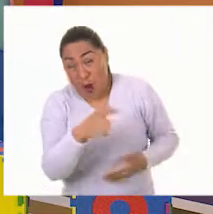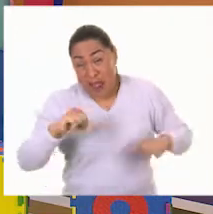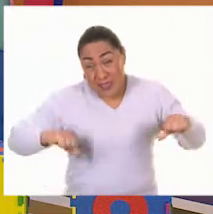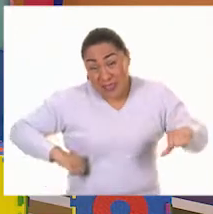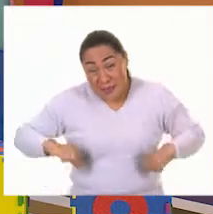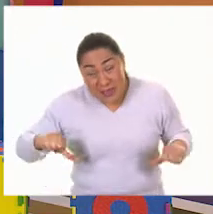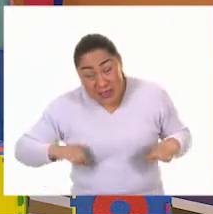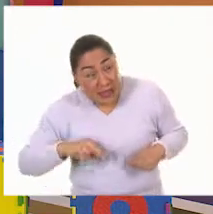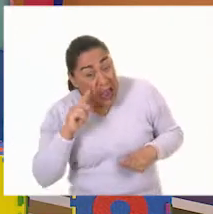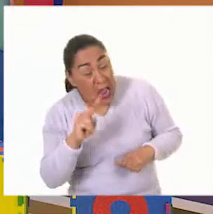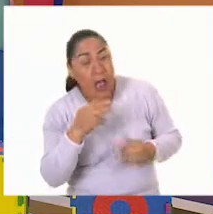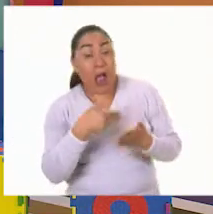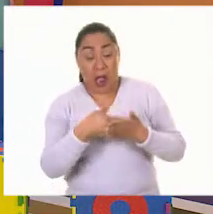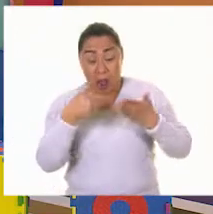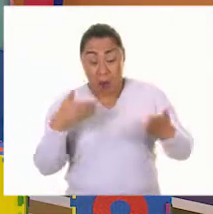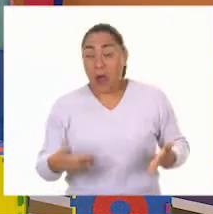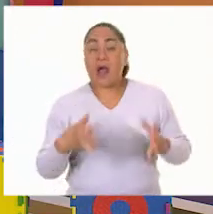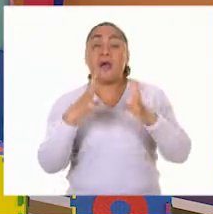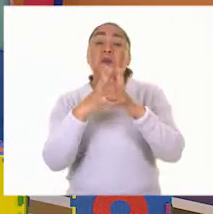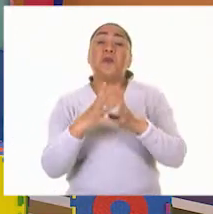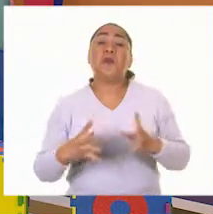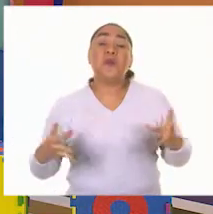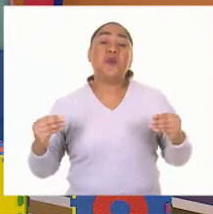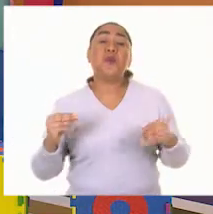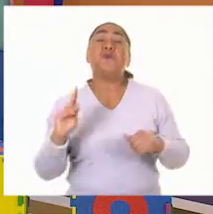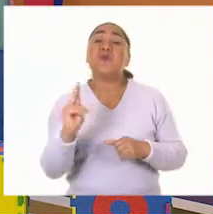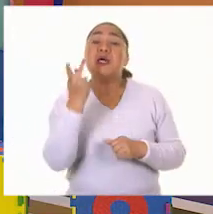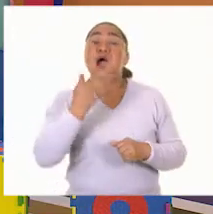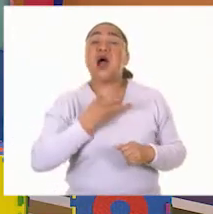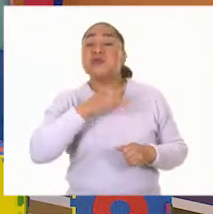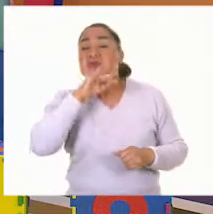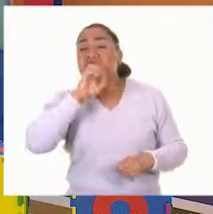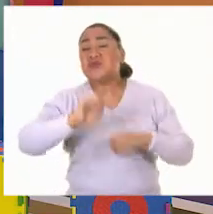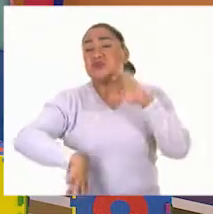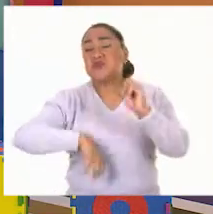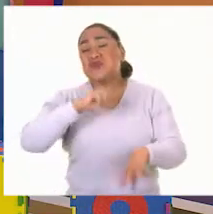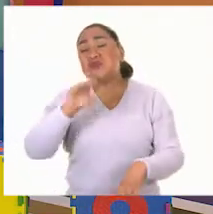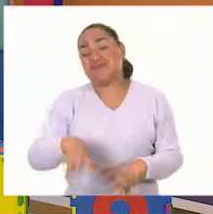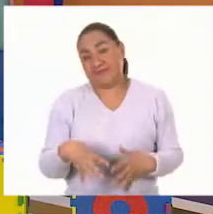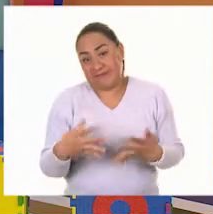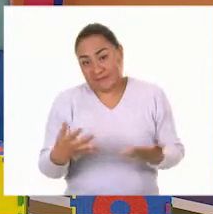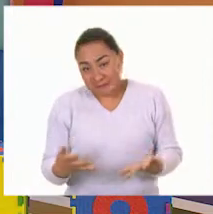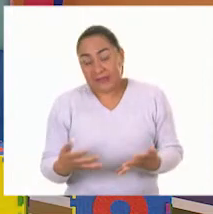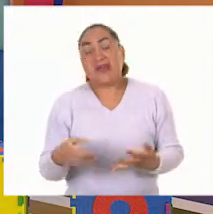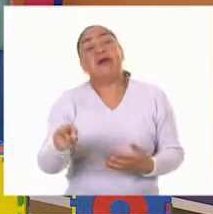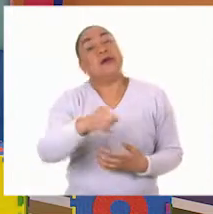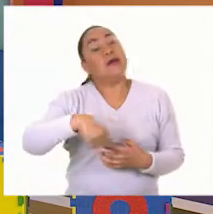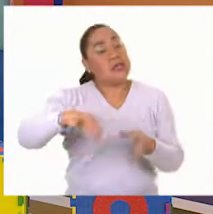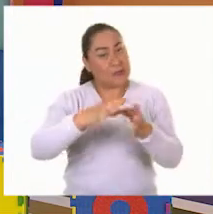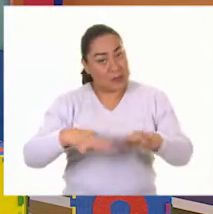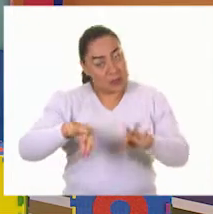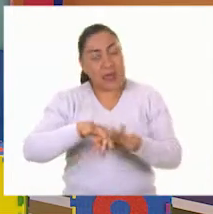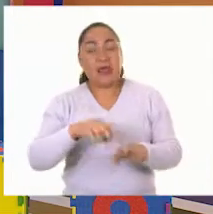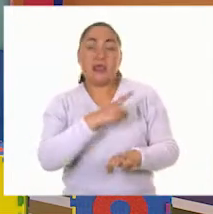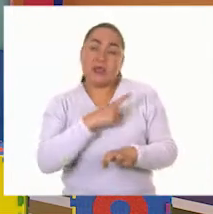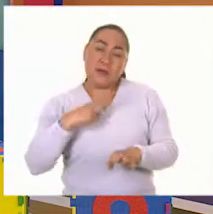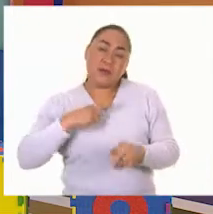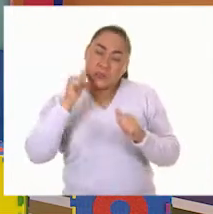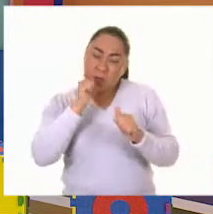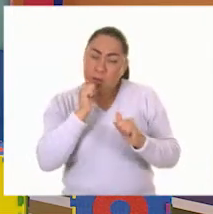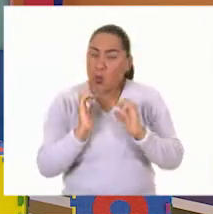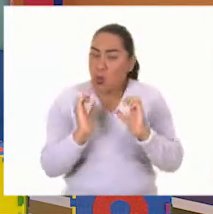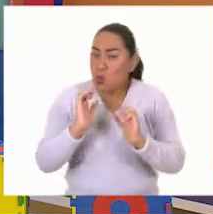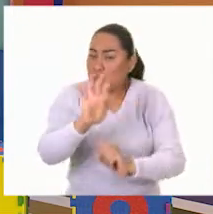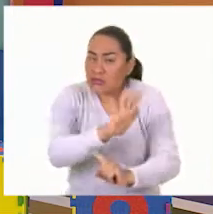contaminación, muchas personas ya no pueden hacer. Es importante entonces que nosotros cuidemos nuestro entorno y